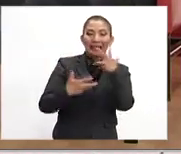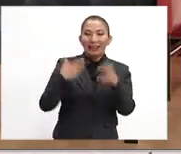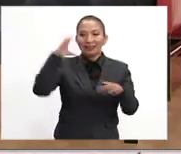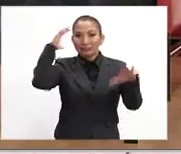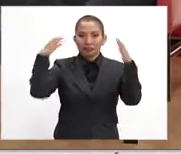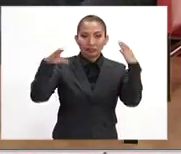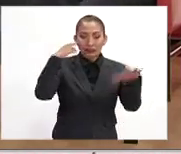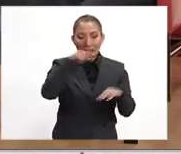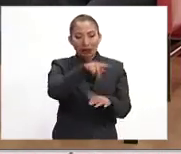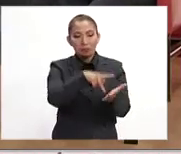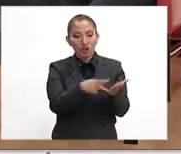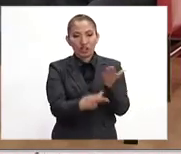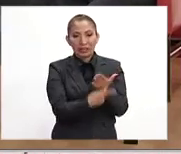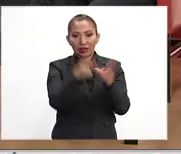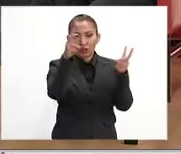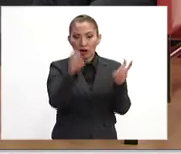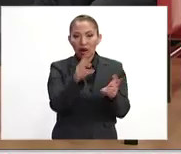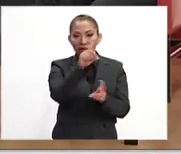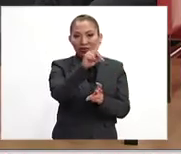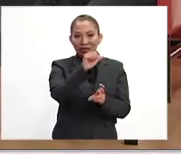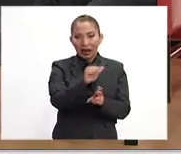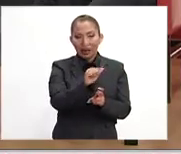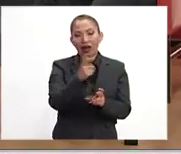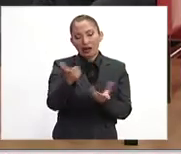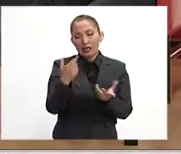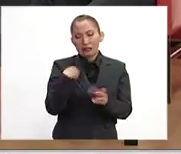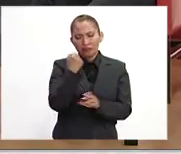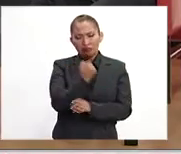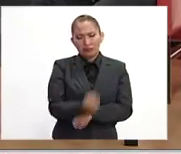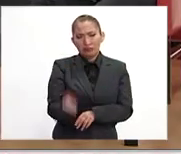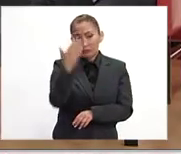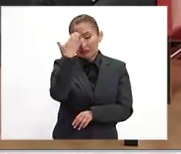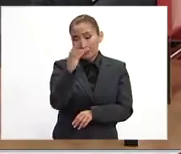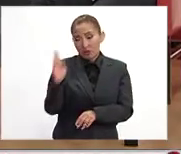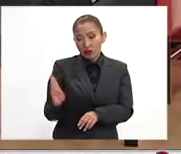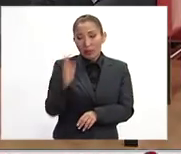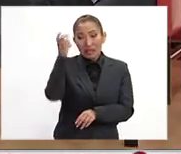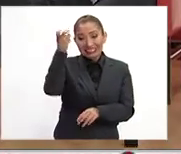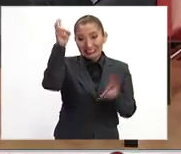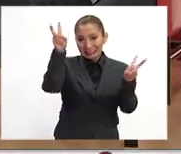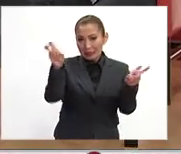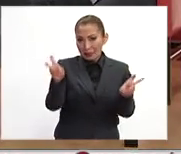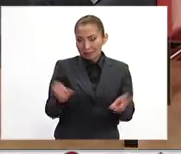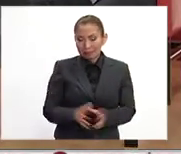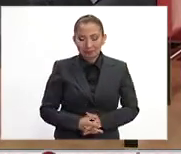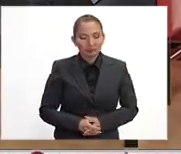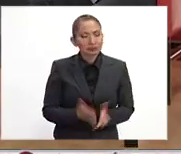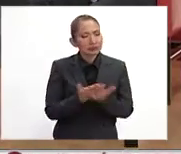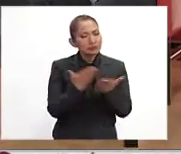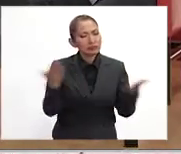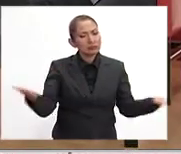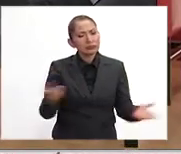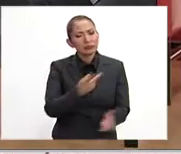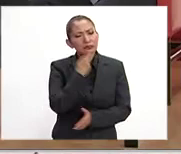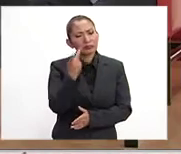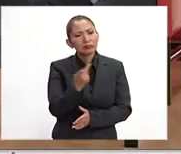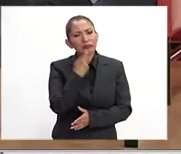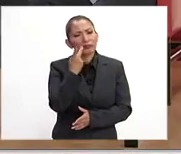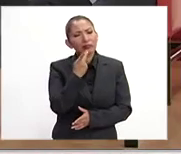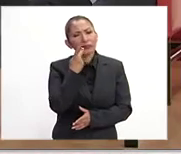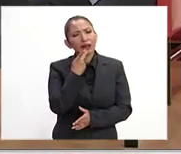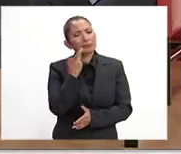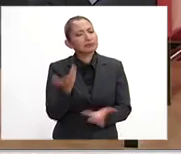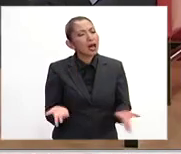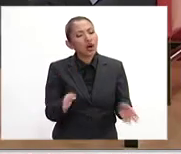general del proyecto DA, y por supuesto experto universitario en estos temas. Hoy vamos a hablar cómo